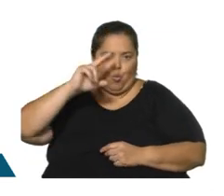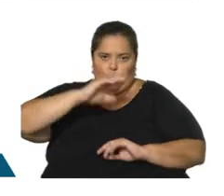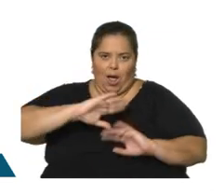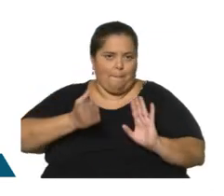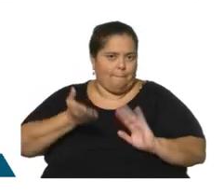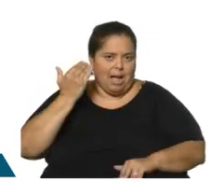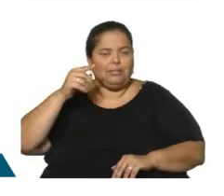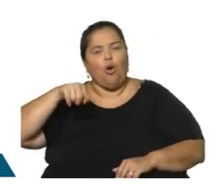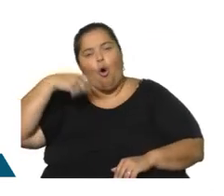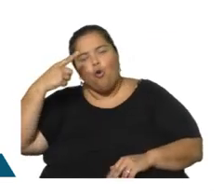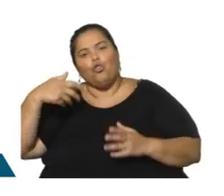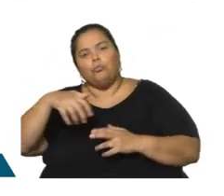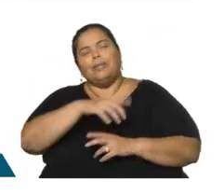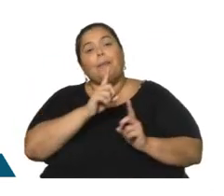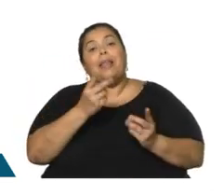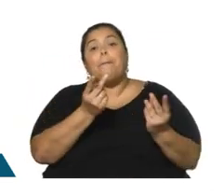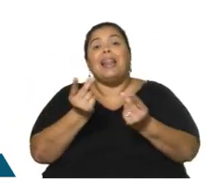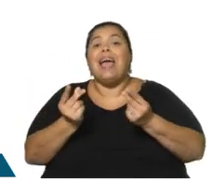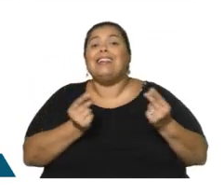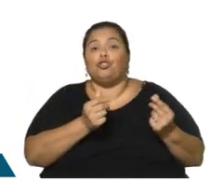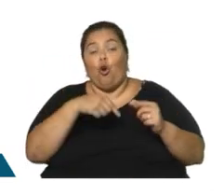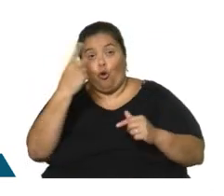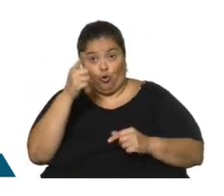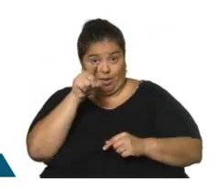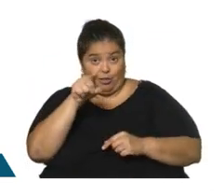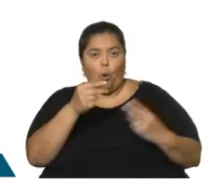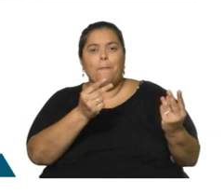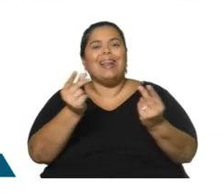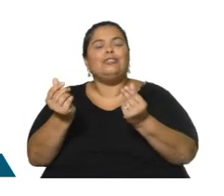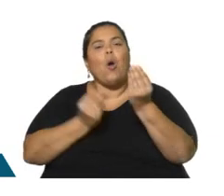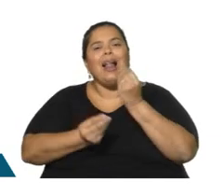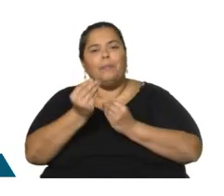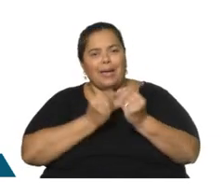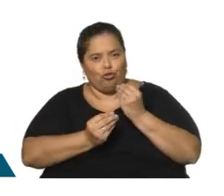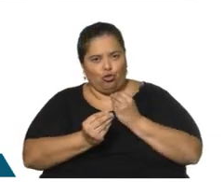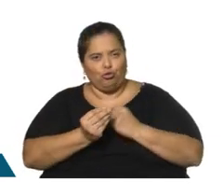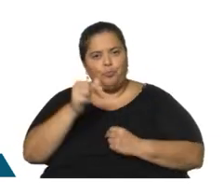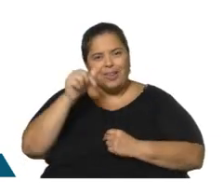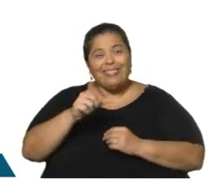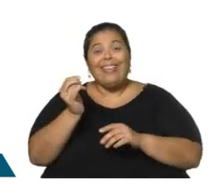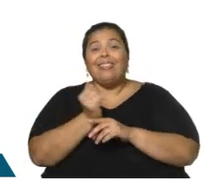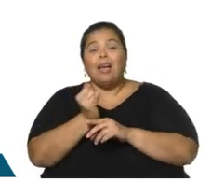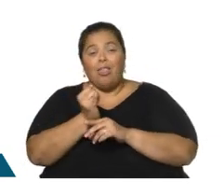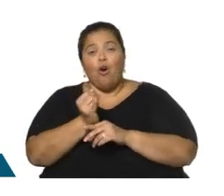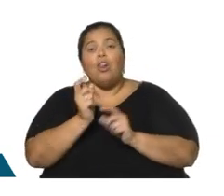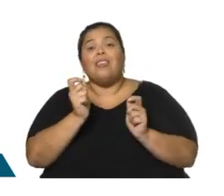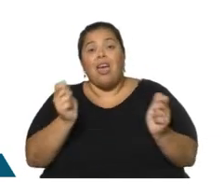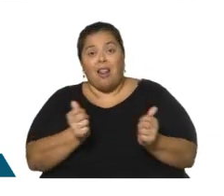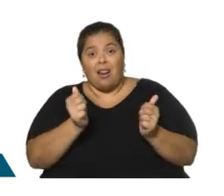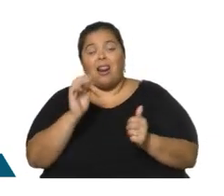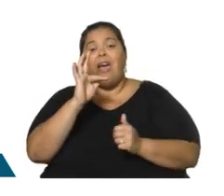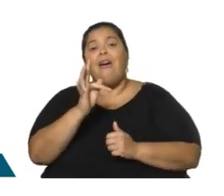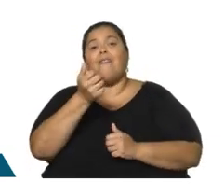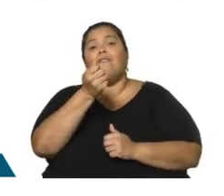Y el otro componente es los precios. Y es lo que tenemos acá, precios de los alimentos. Este es un indicador que lo elabora la FAO.